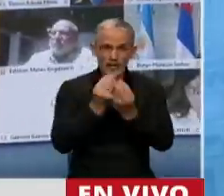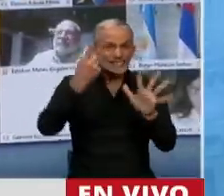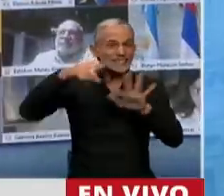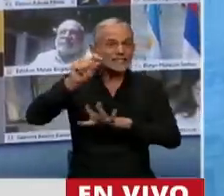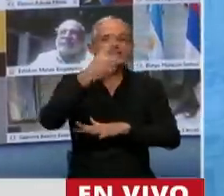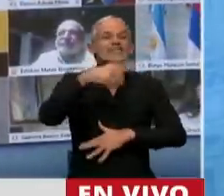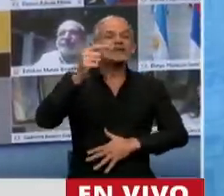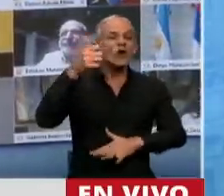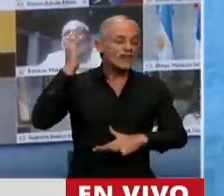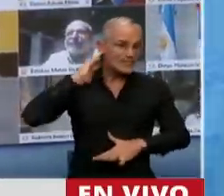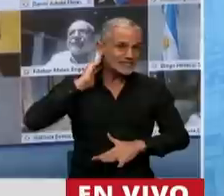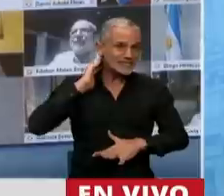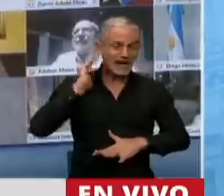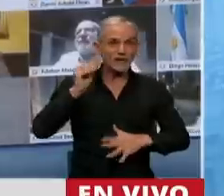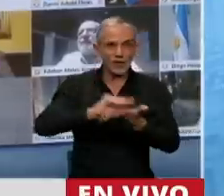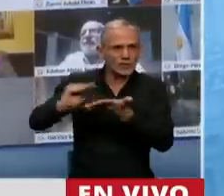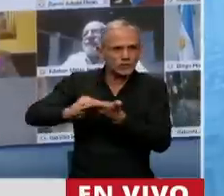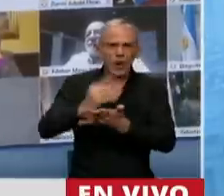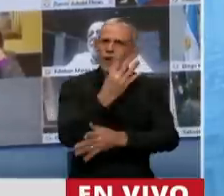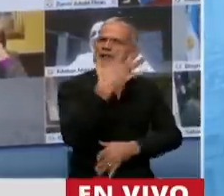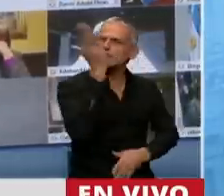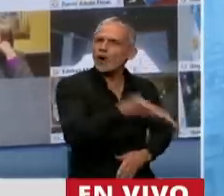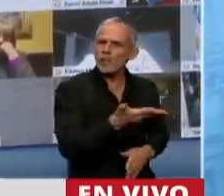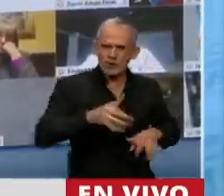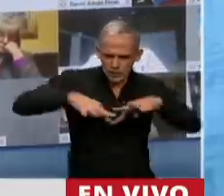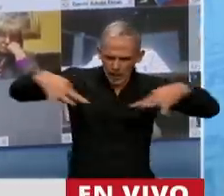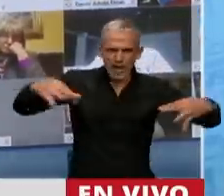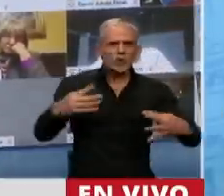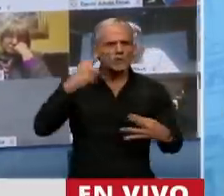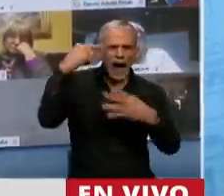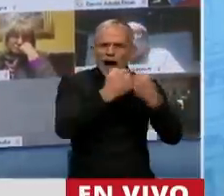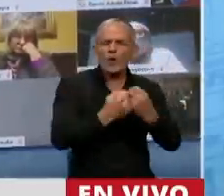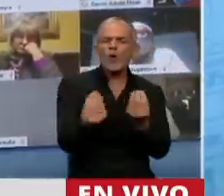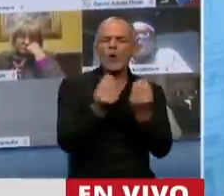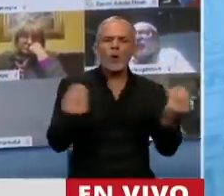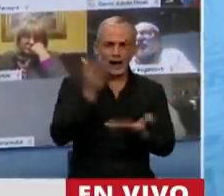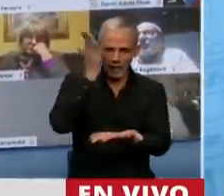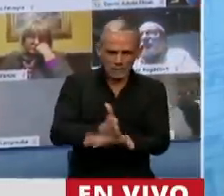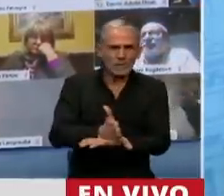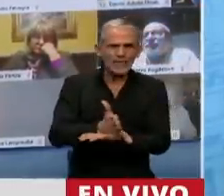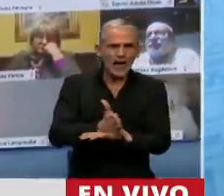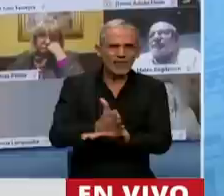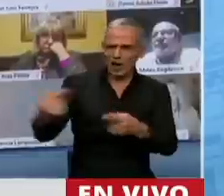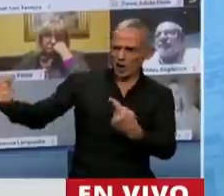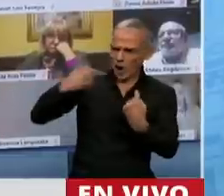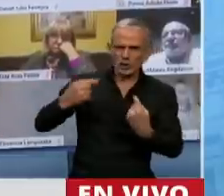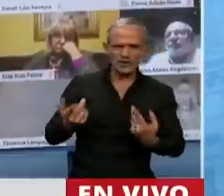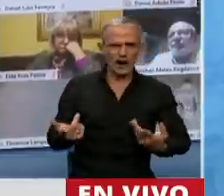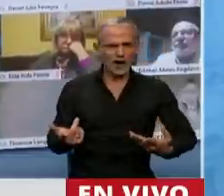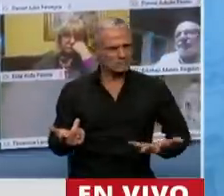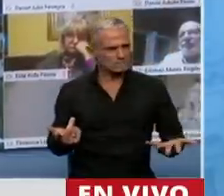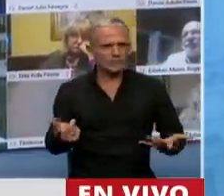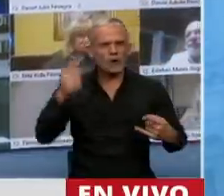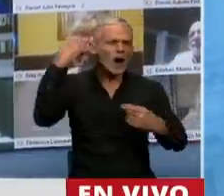diputados, el 45% de la Cámara. ¿Qué consenso puede haber si la mitad de la Cámara está en contra? ¿Qué